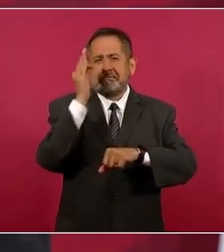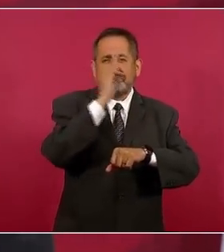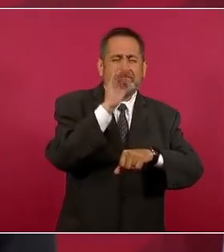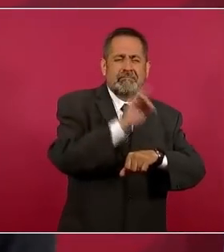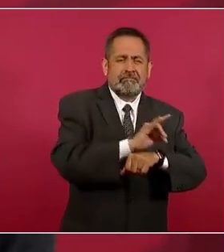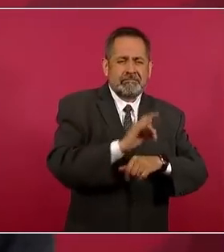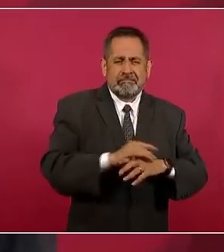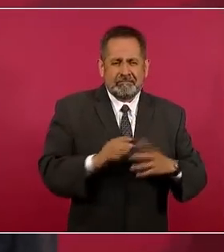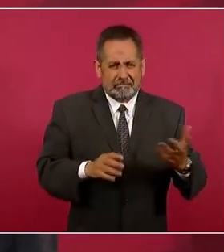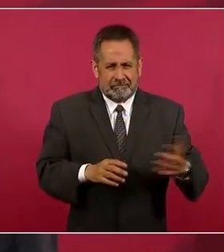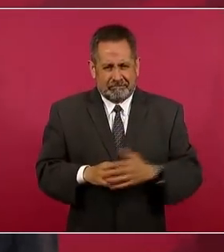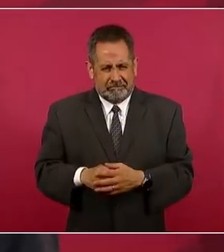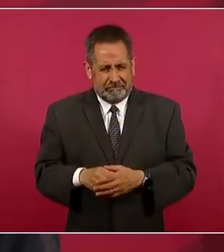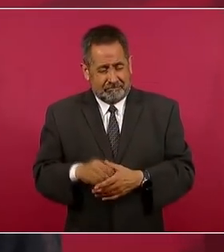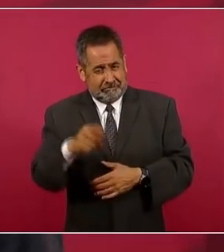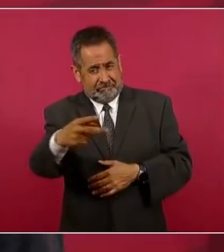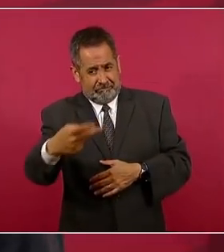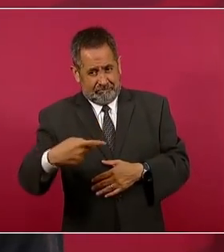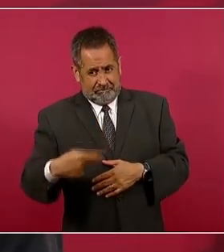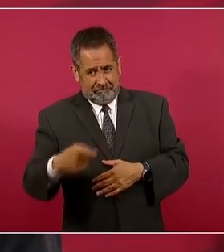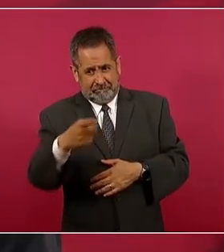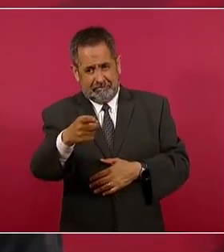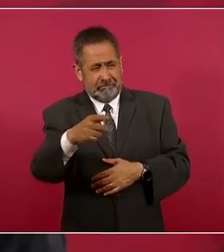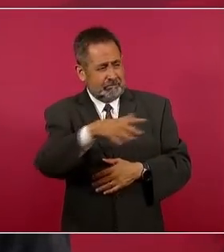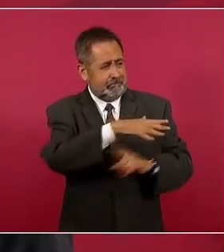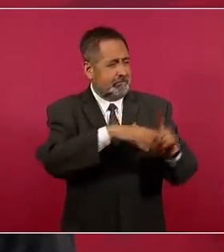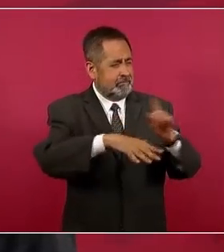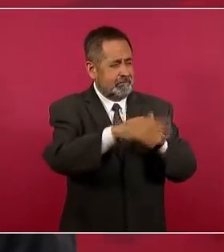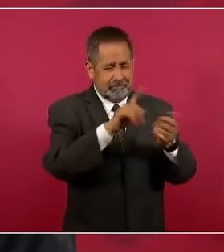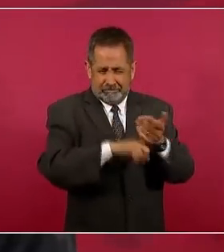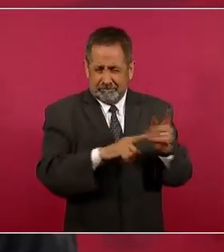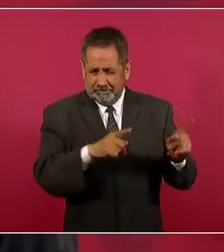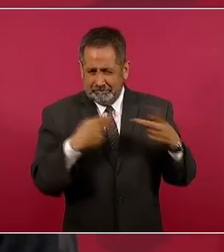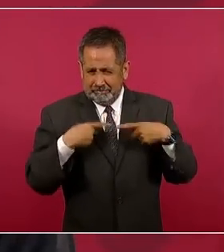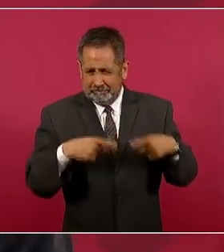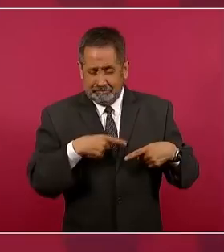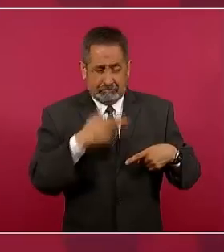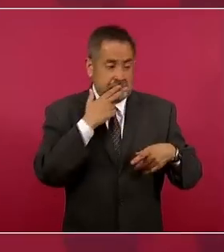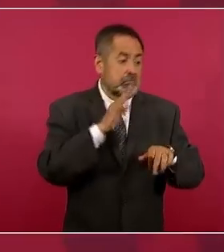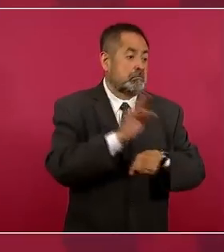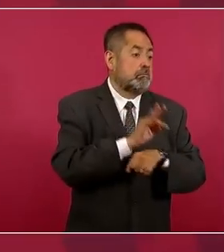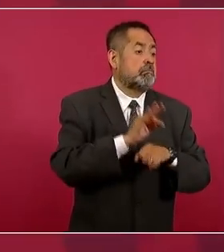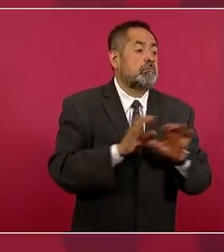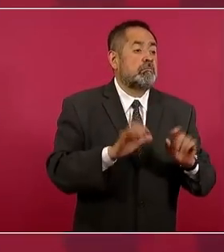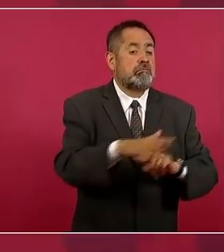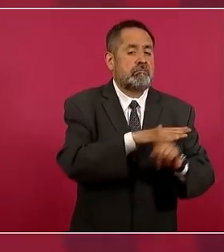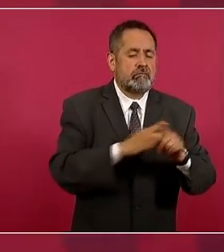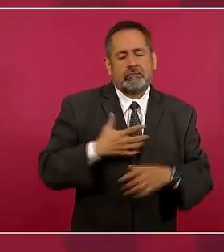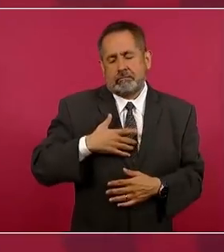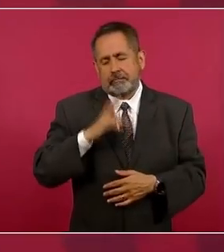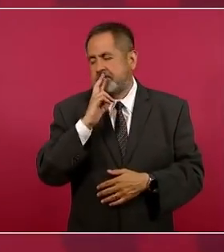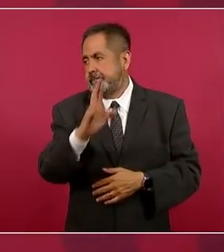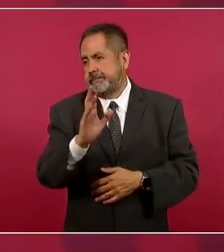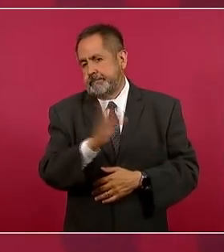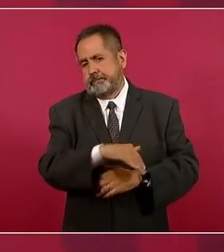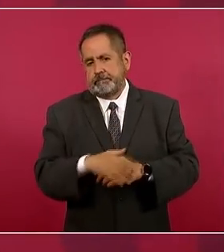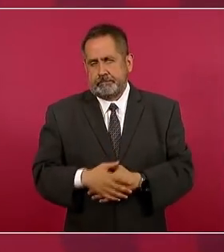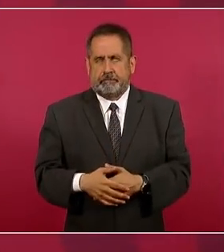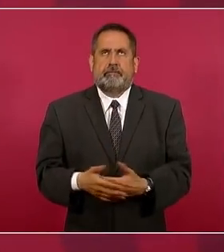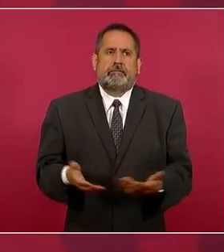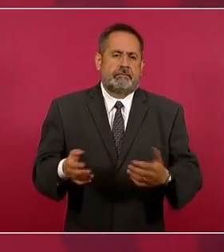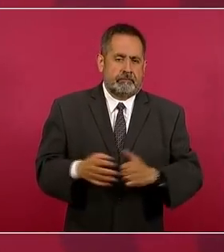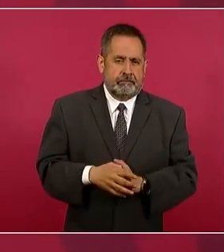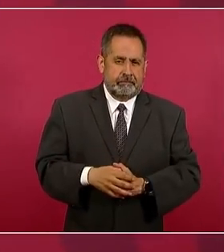Entonces, me pregunta sobre los ambientalistas, pues eso es lo que respondo. Ahora resulta